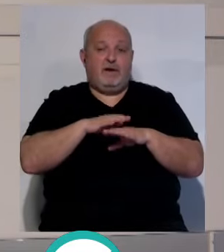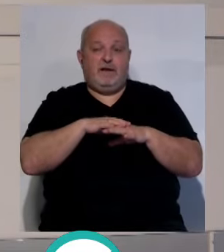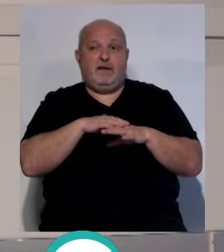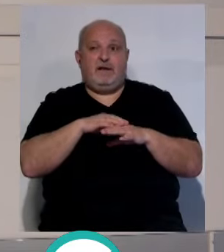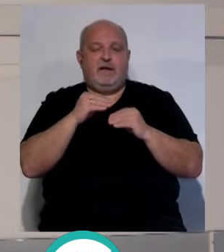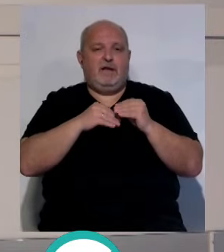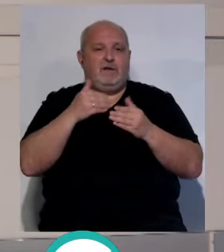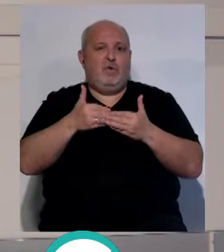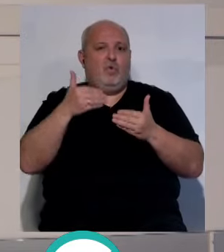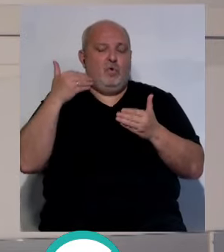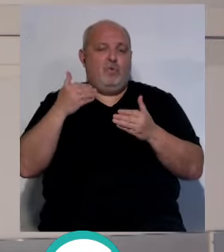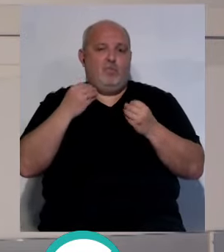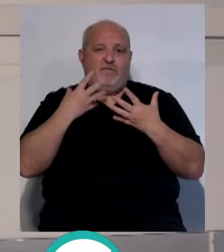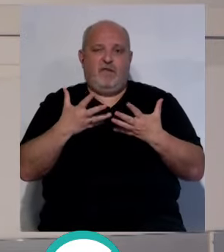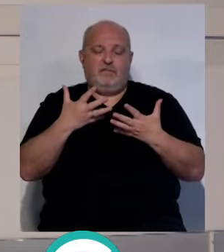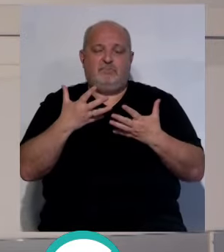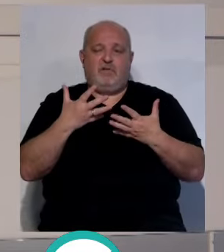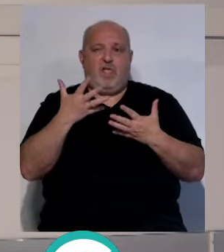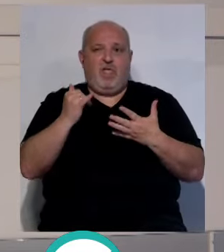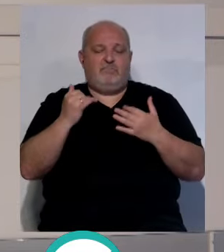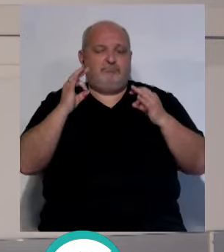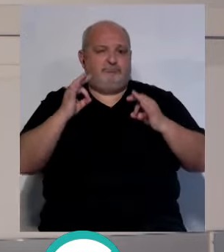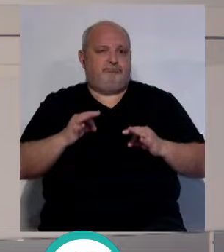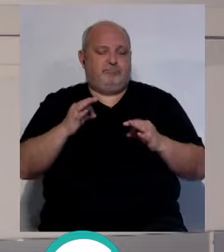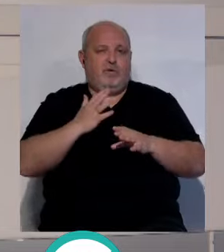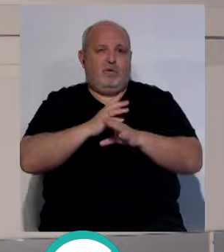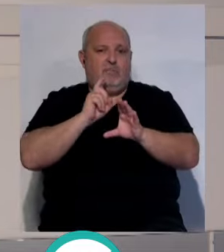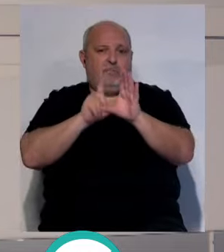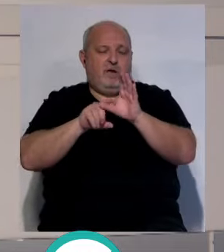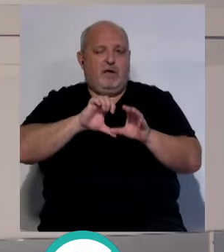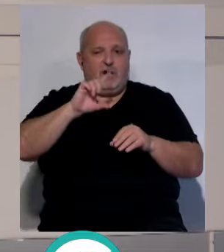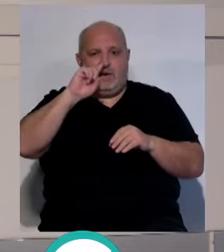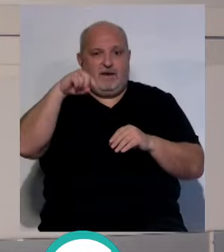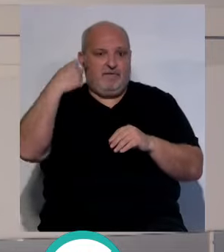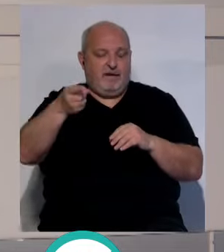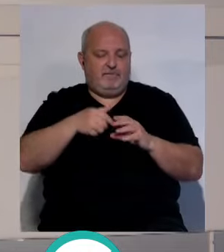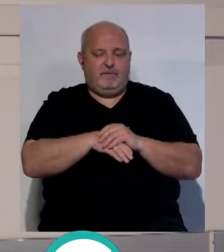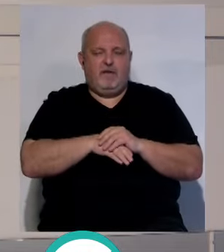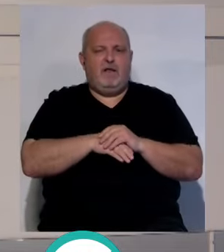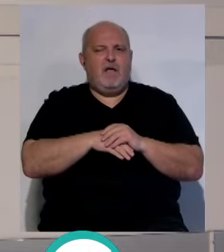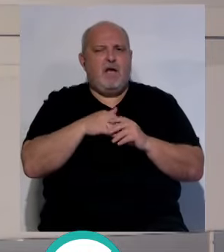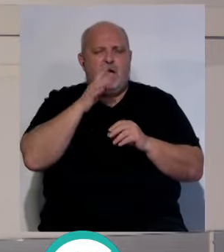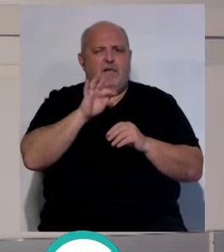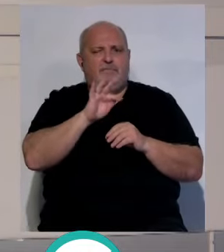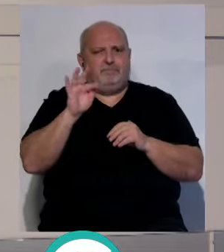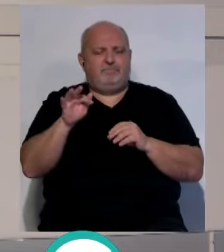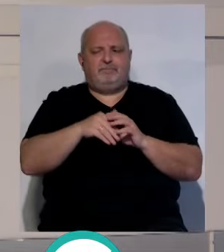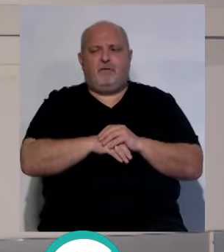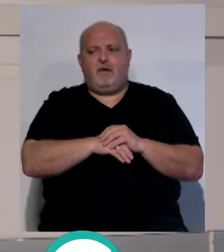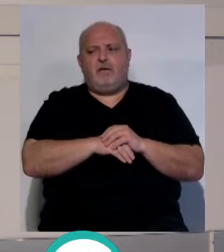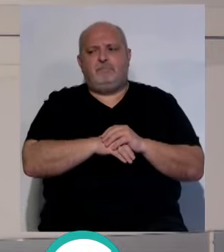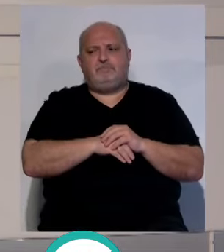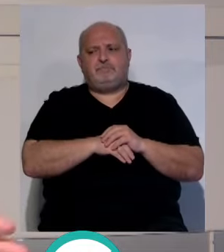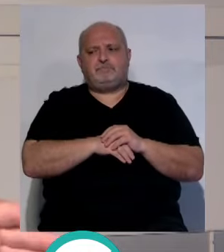lo ha hecho bastante bien. De hecho, tiene garantizado el jugar en Europa el año que viene. Hablaremos ahora, en un momentito. Pero antes,